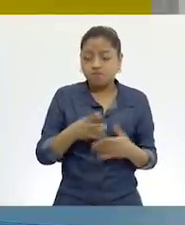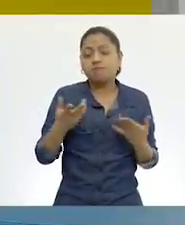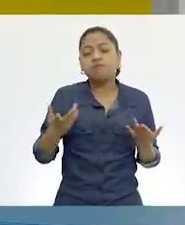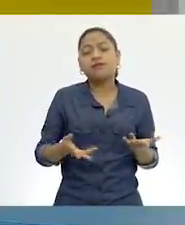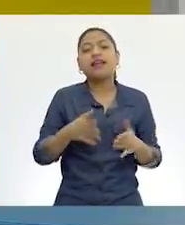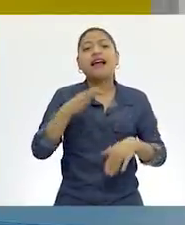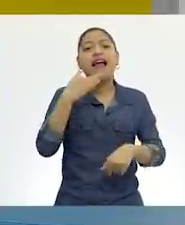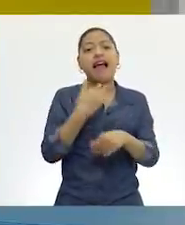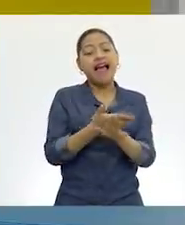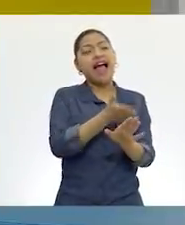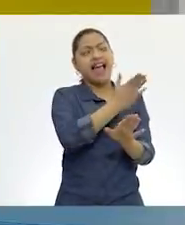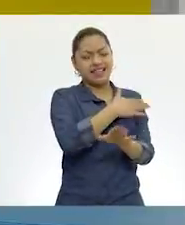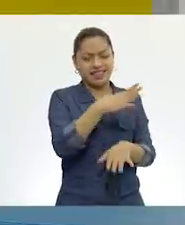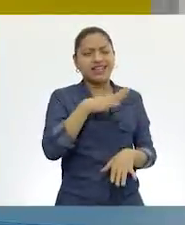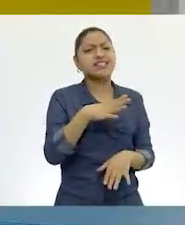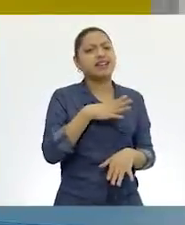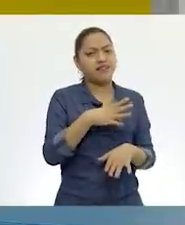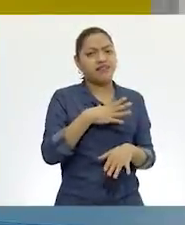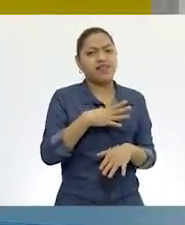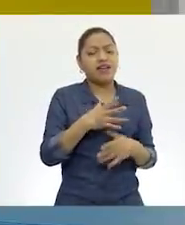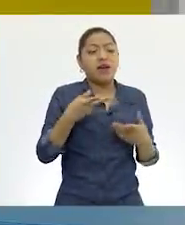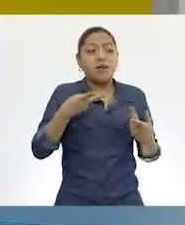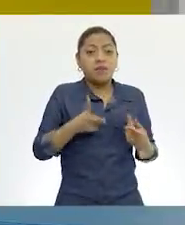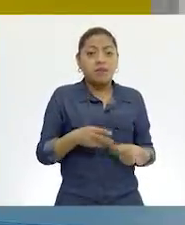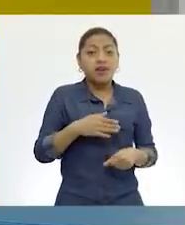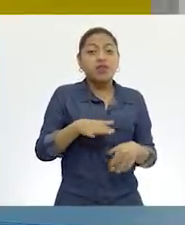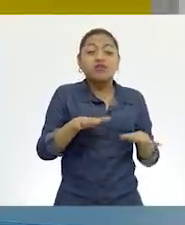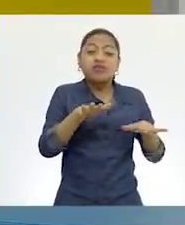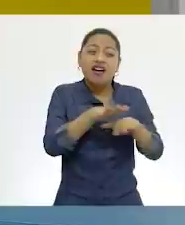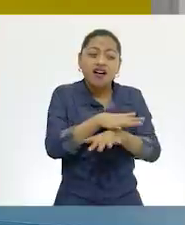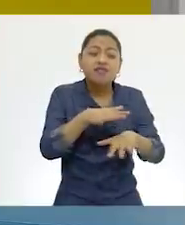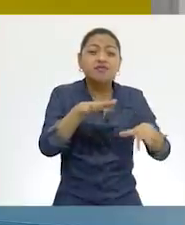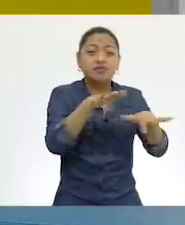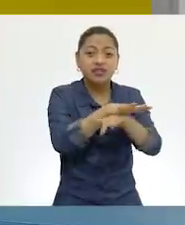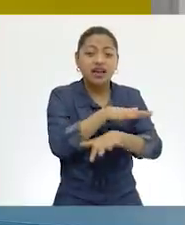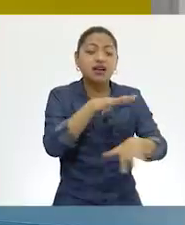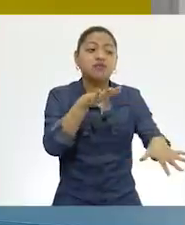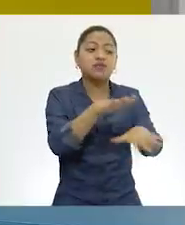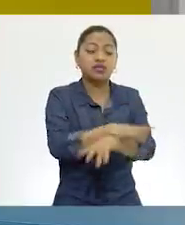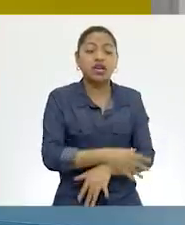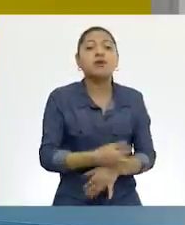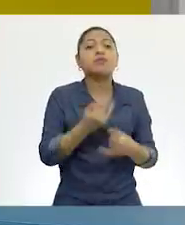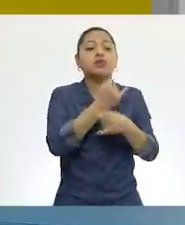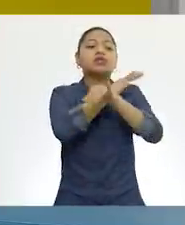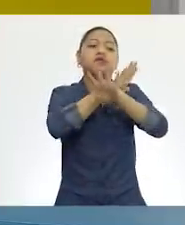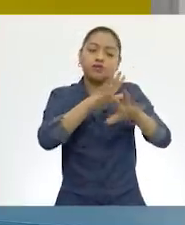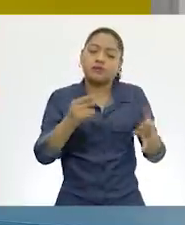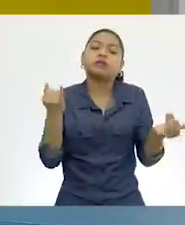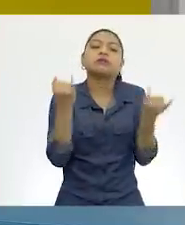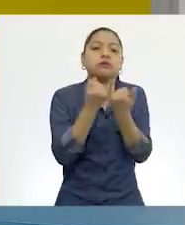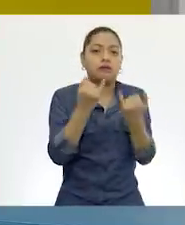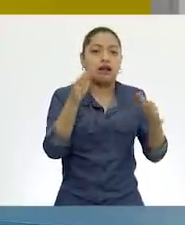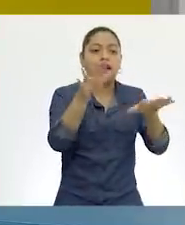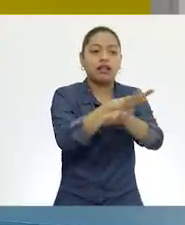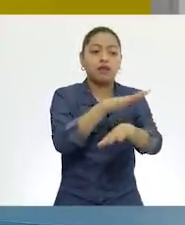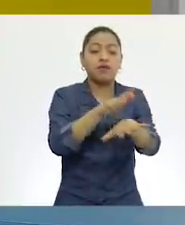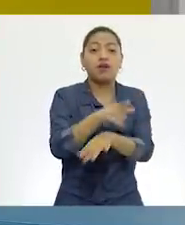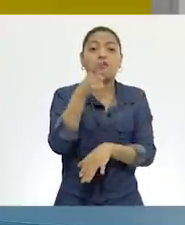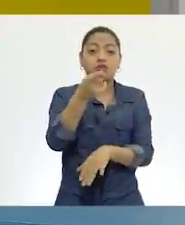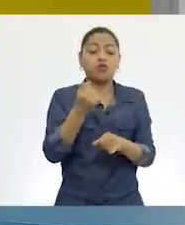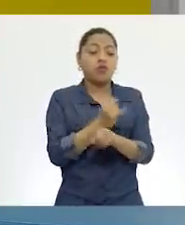que se han actualizado también. Entonces, cuando nuestra fuente no está actualizada y es de un año, pues ya muy atrás,